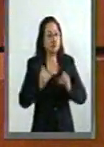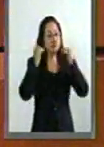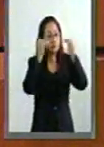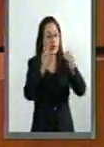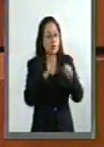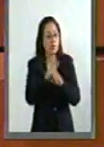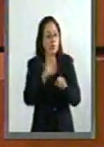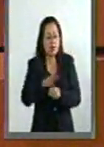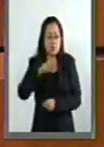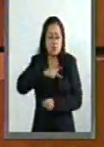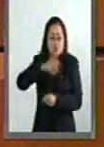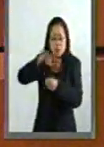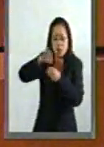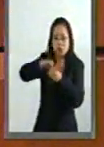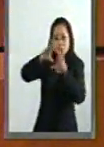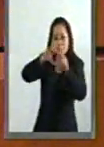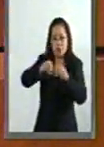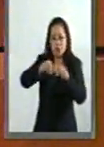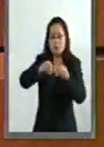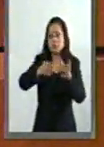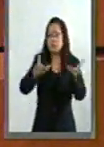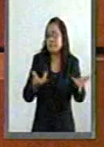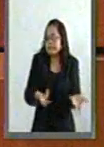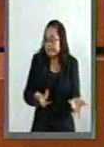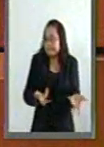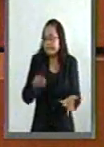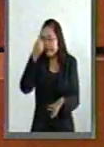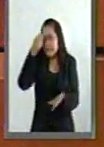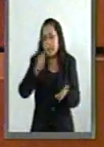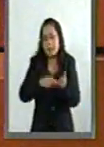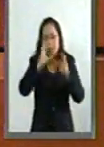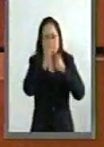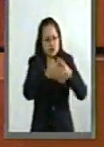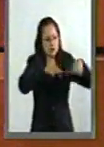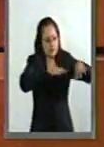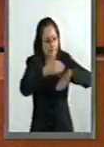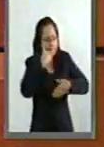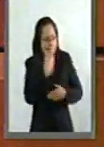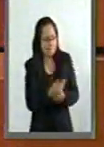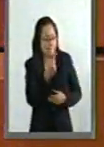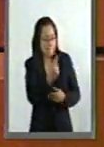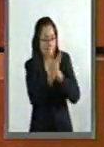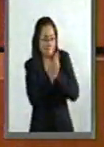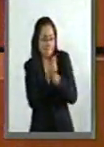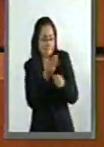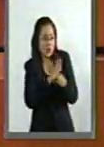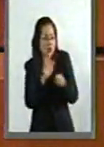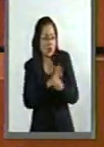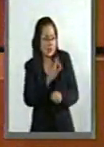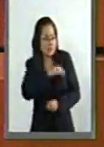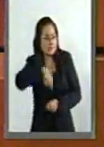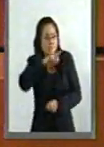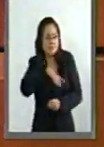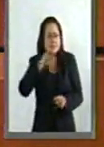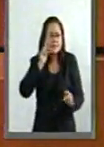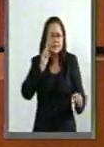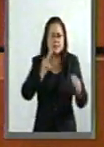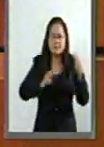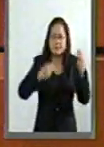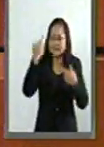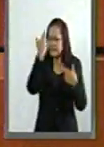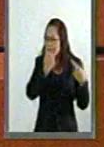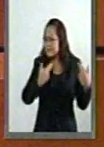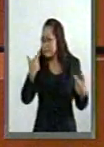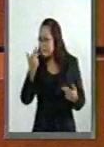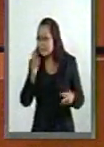Mi voto es en contra. Creo que el trabajo que hizo la comisión fue un trabajo que permitió oxigenar, darle una